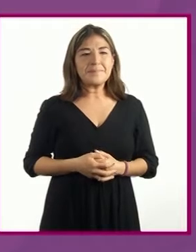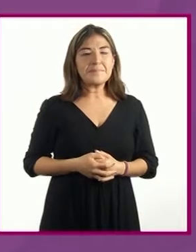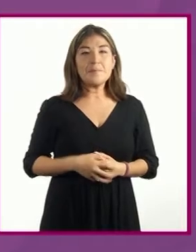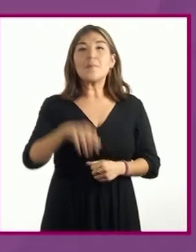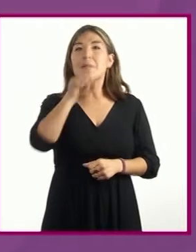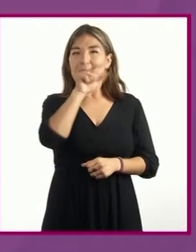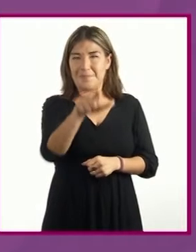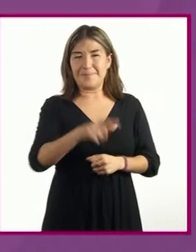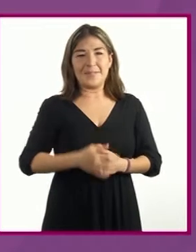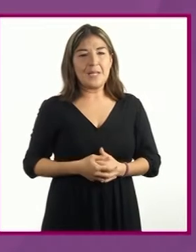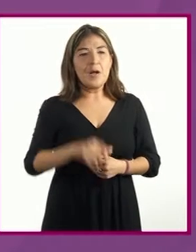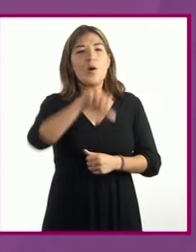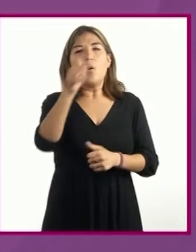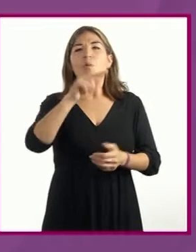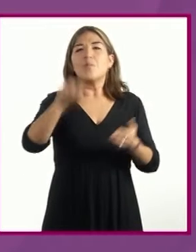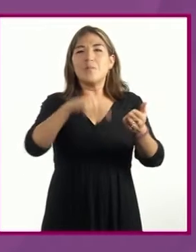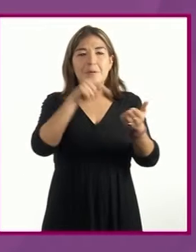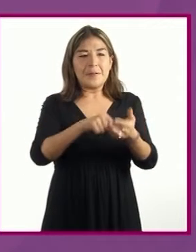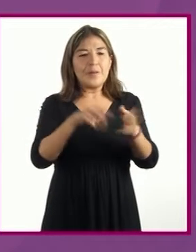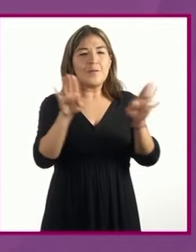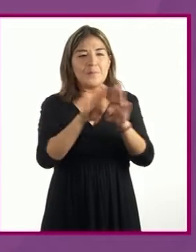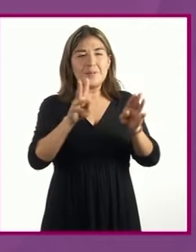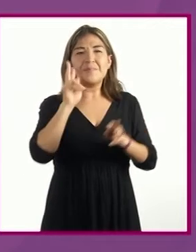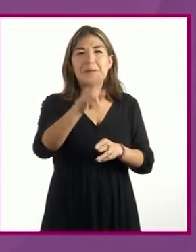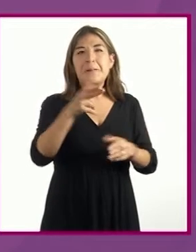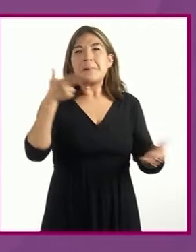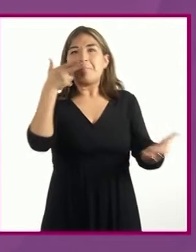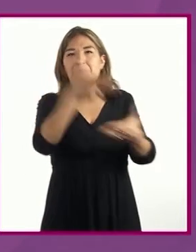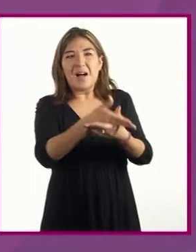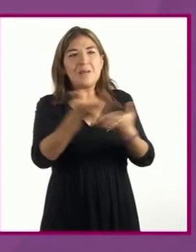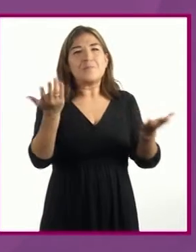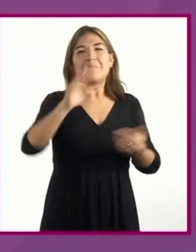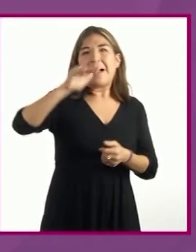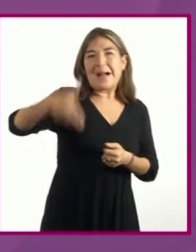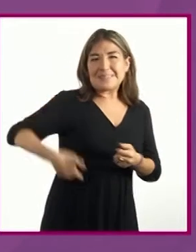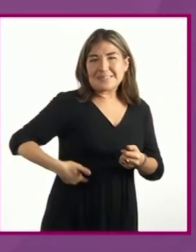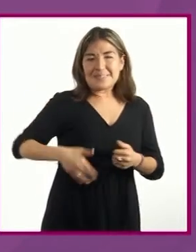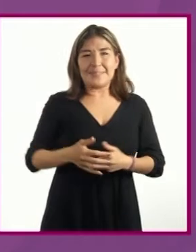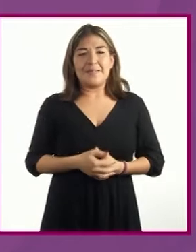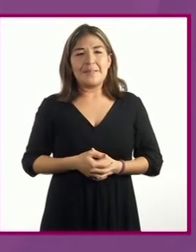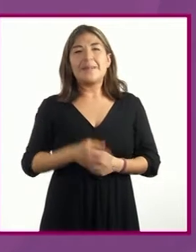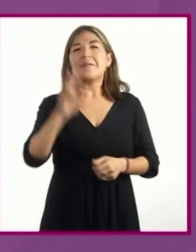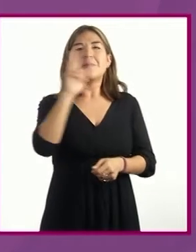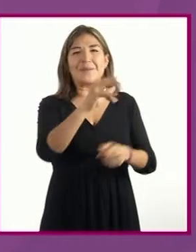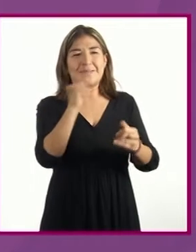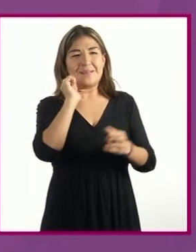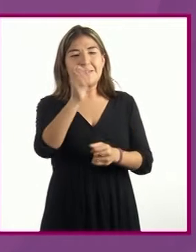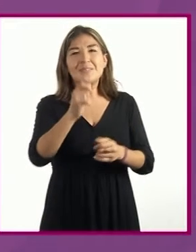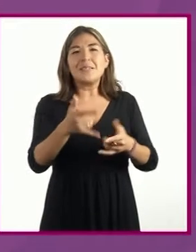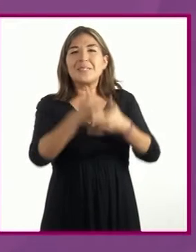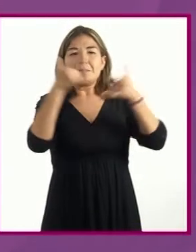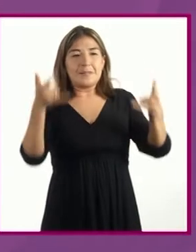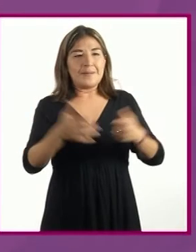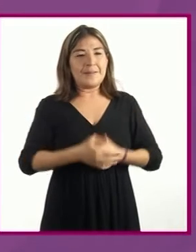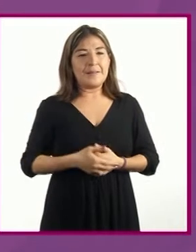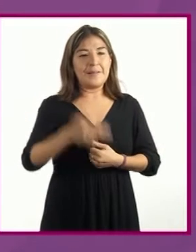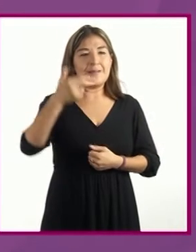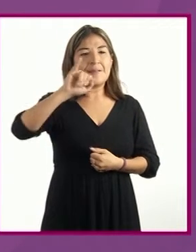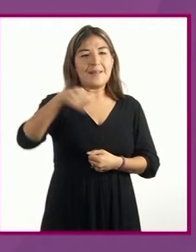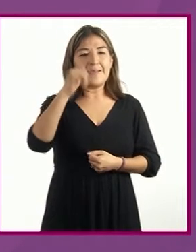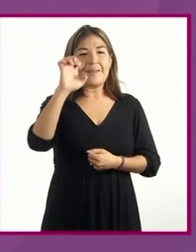También hay espacios con detalles de un asesinato o un accidente, como en la leyenda de Sleepy Hollow.